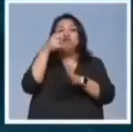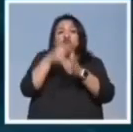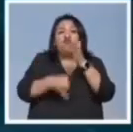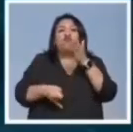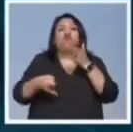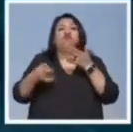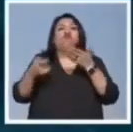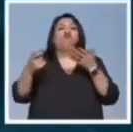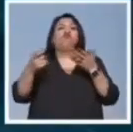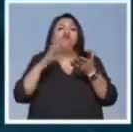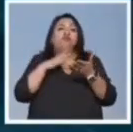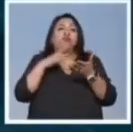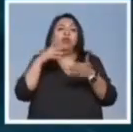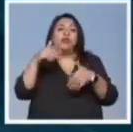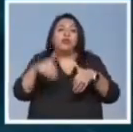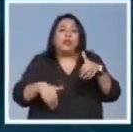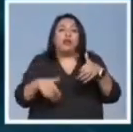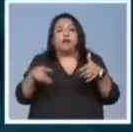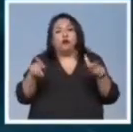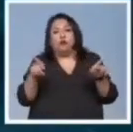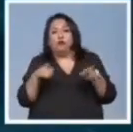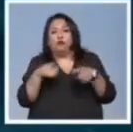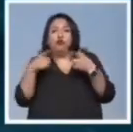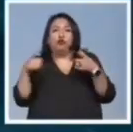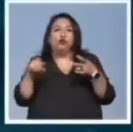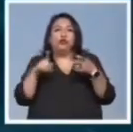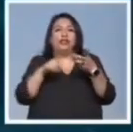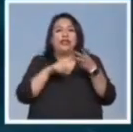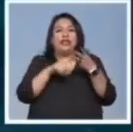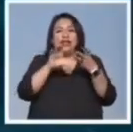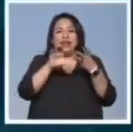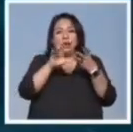raíces, valiéndose de teatro, música y cabaret.